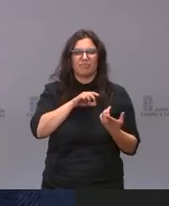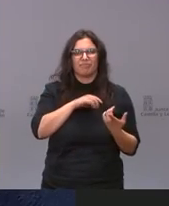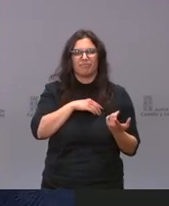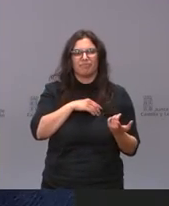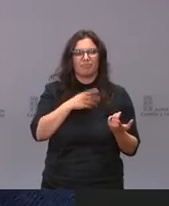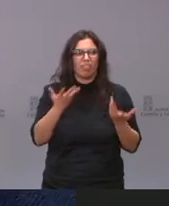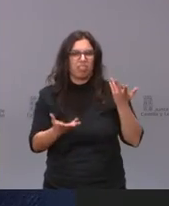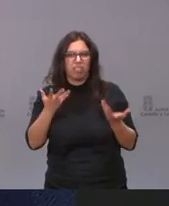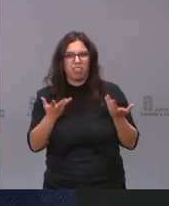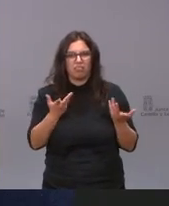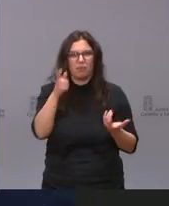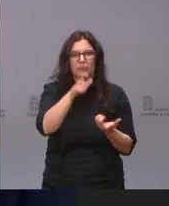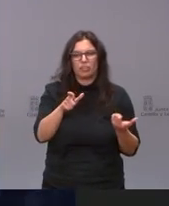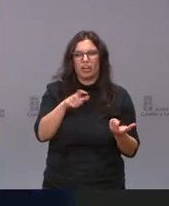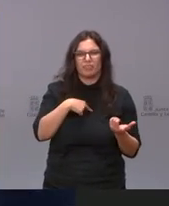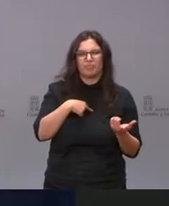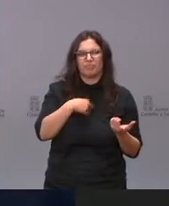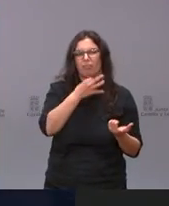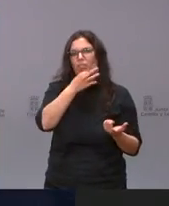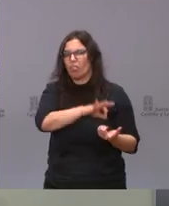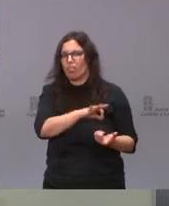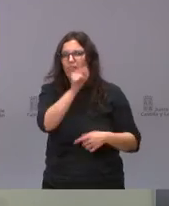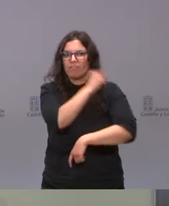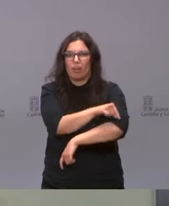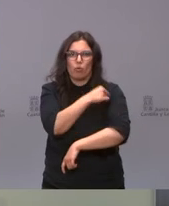incertidumbre en las personas que se las tenían haber puesto gracias